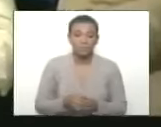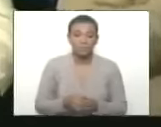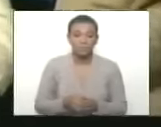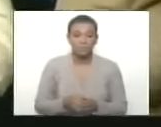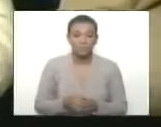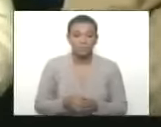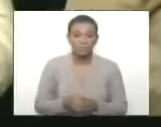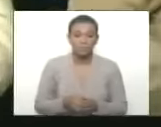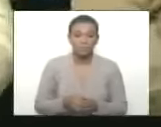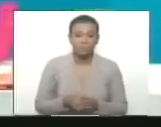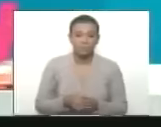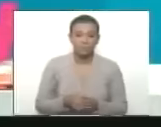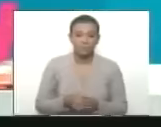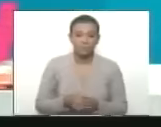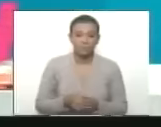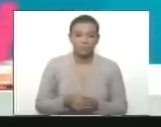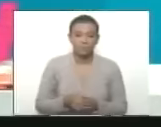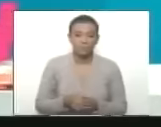Silita. Silita.